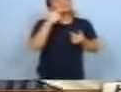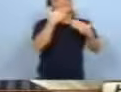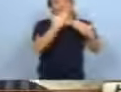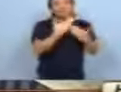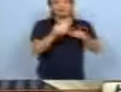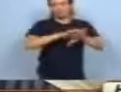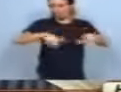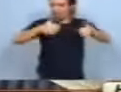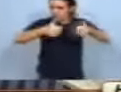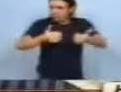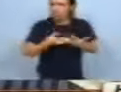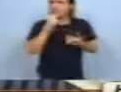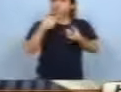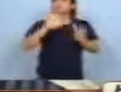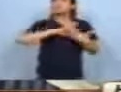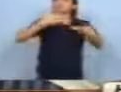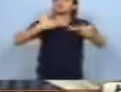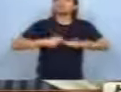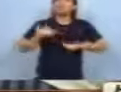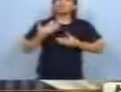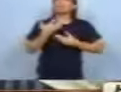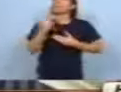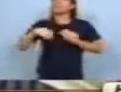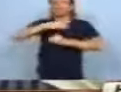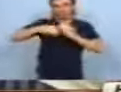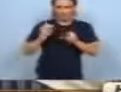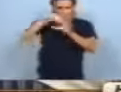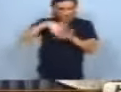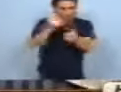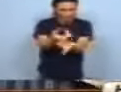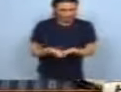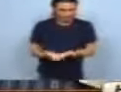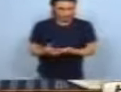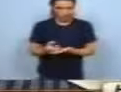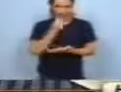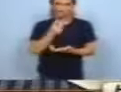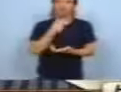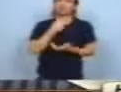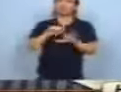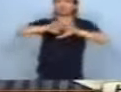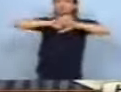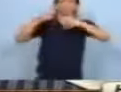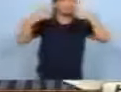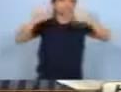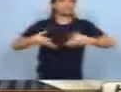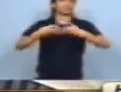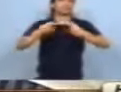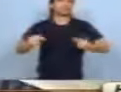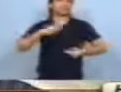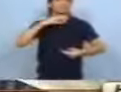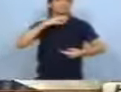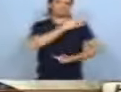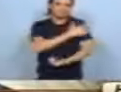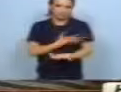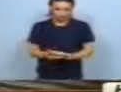bien, si están en condiciones, y cómo es el proyecto y cuántas familias hay. Porque la idea es erradicar villas de emergencia. Porque a veces se juntan 10